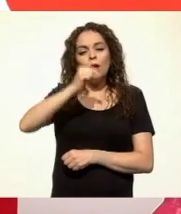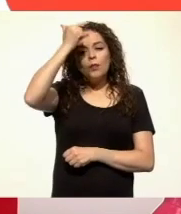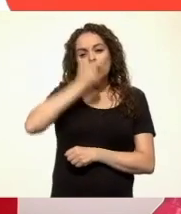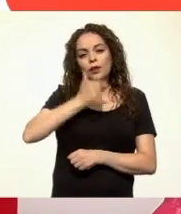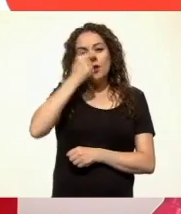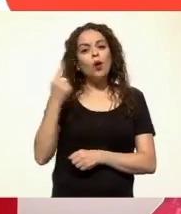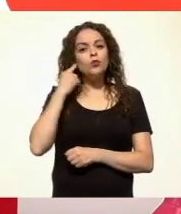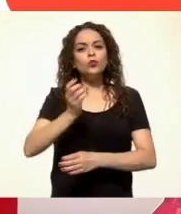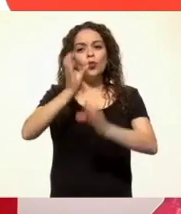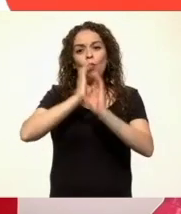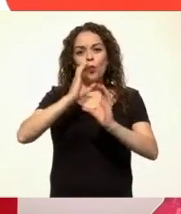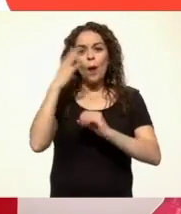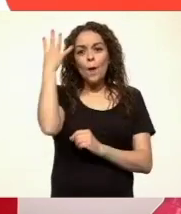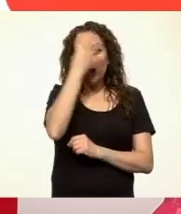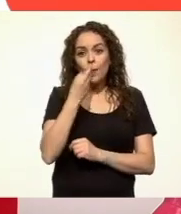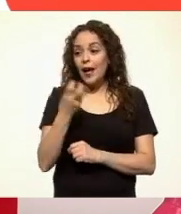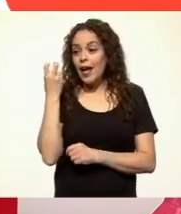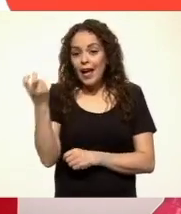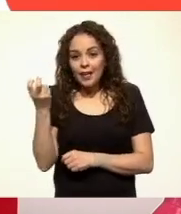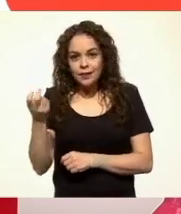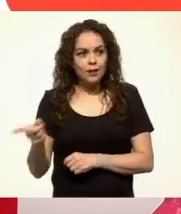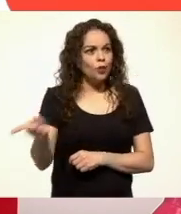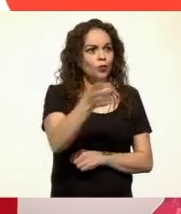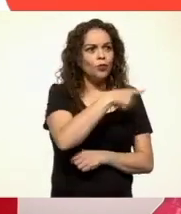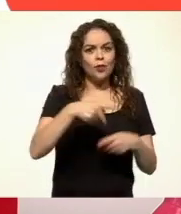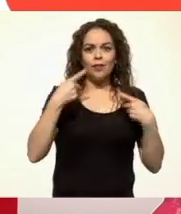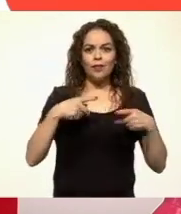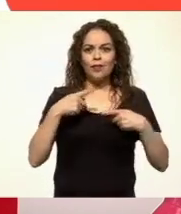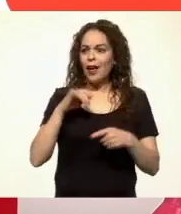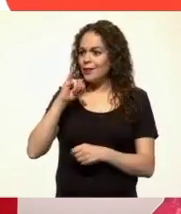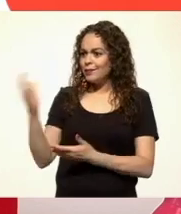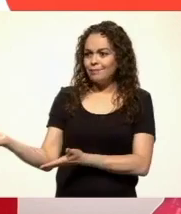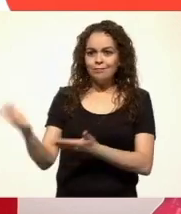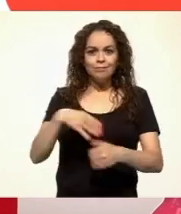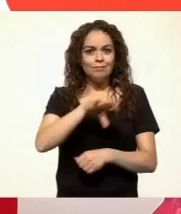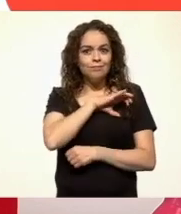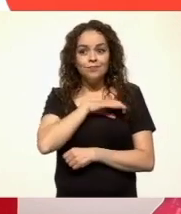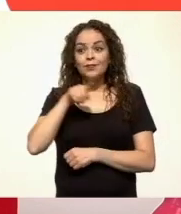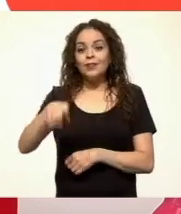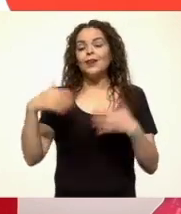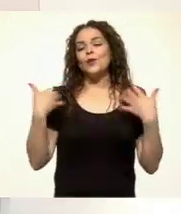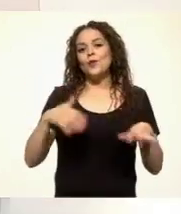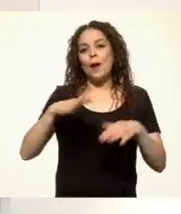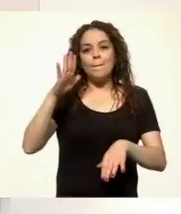noches. Como la recibieron con cariño, la Xcocolche cantó aún mejor.